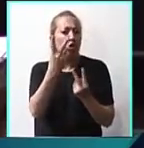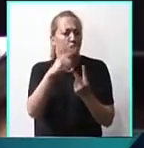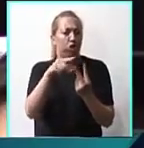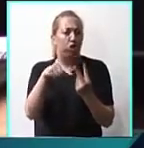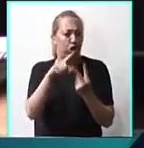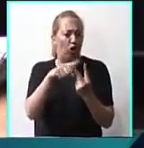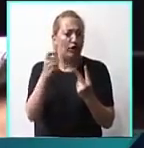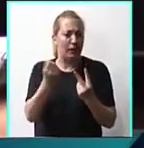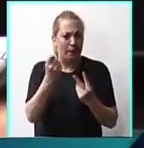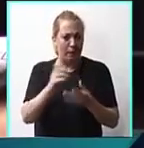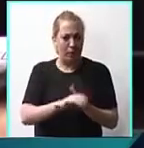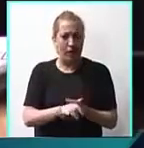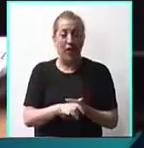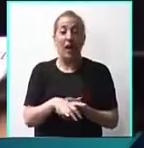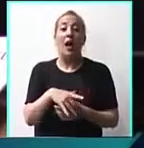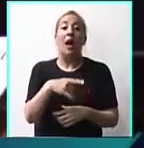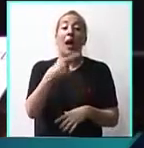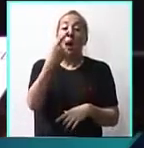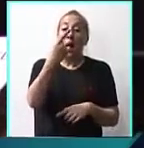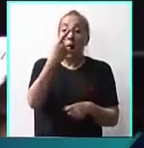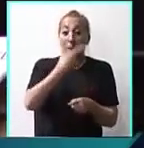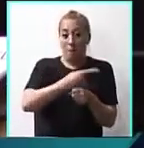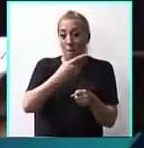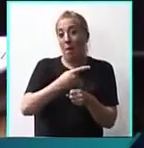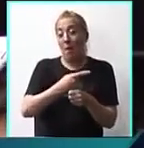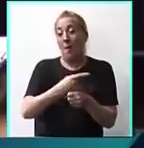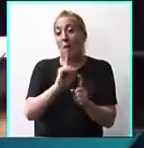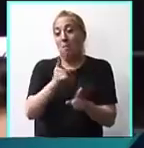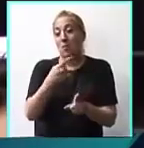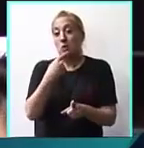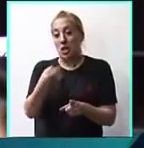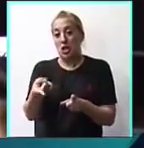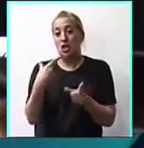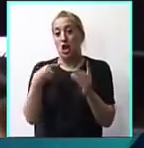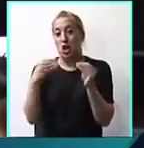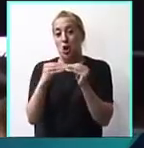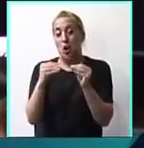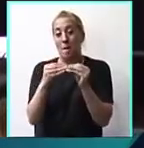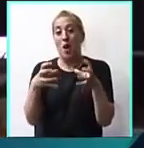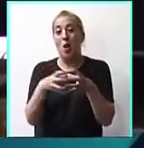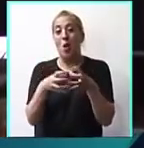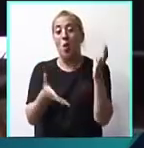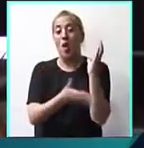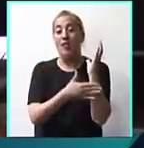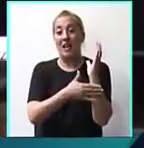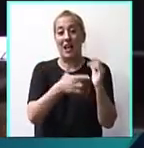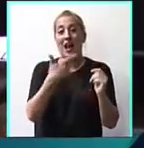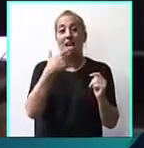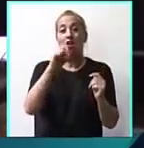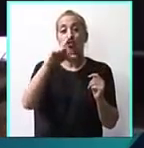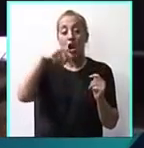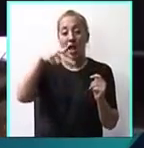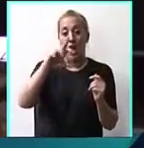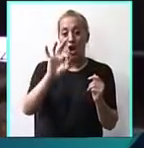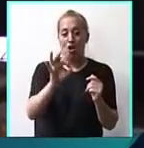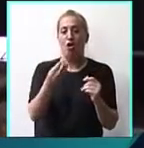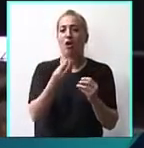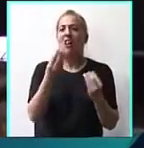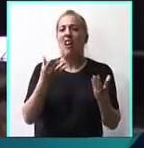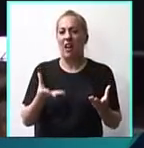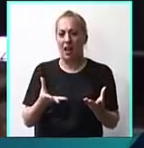El primero, que bien desarrollaba mi compañero del frente de izquierda, Gabriel Solano, es